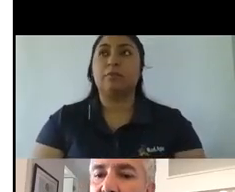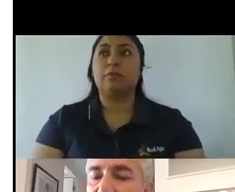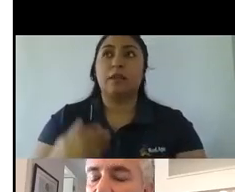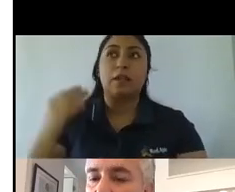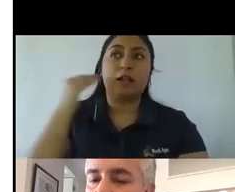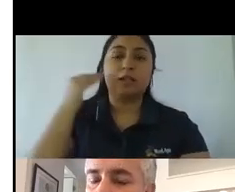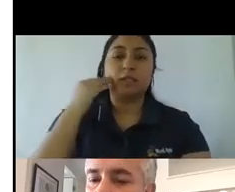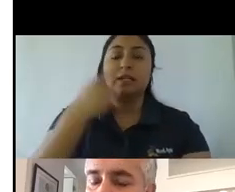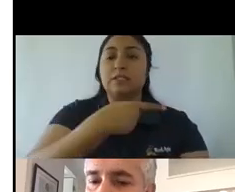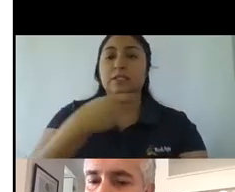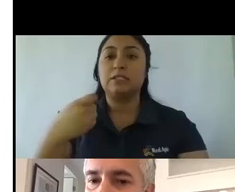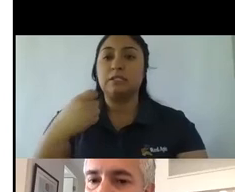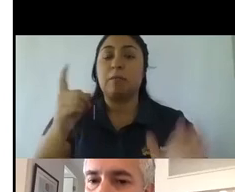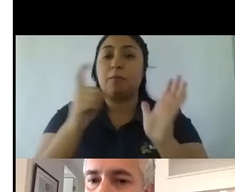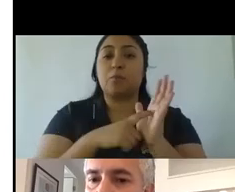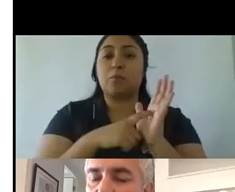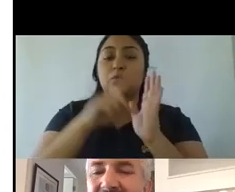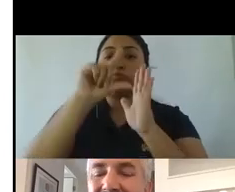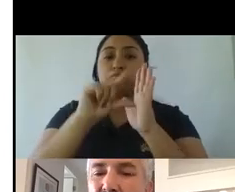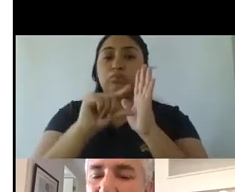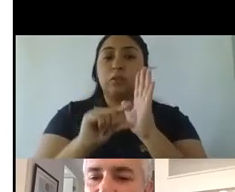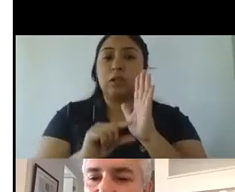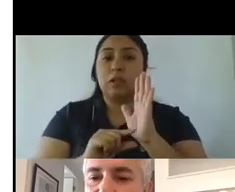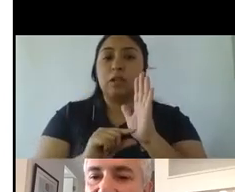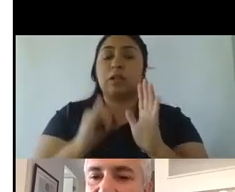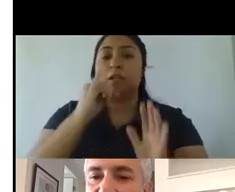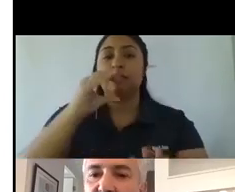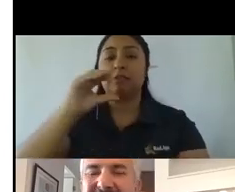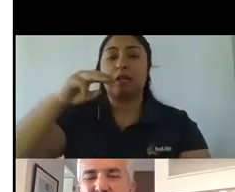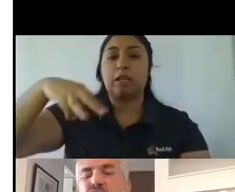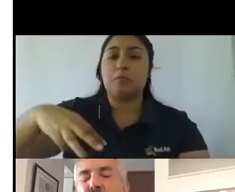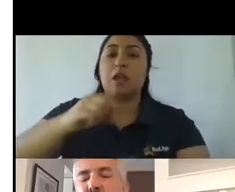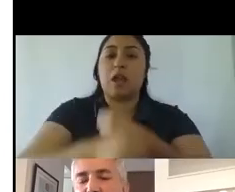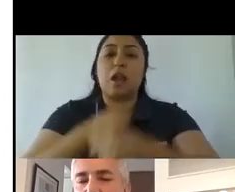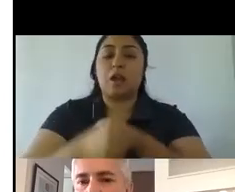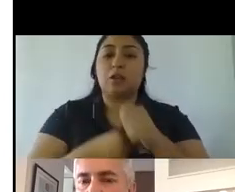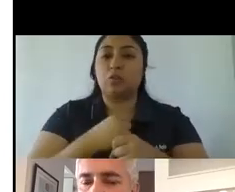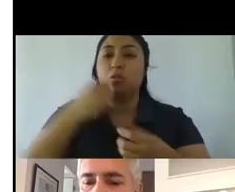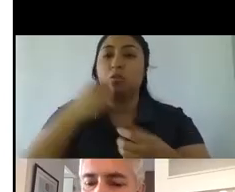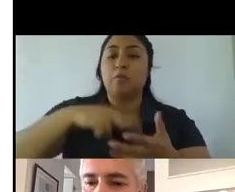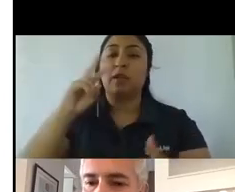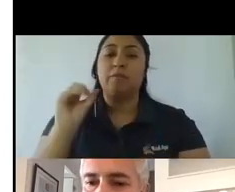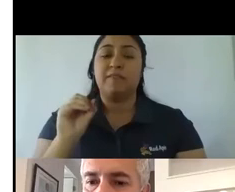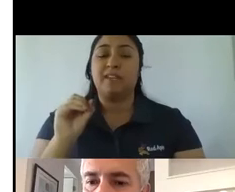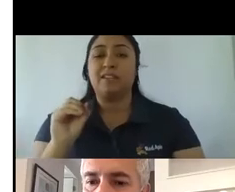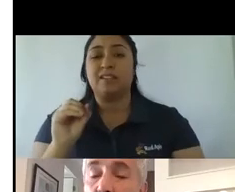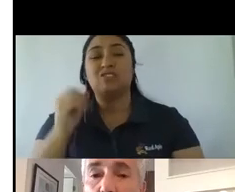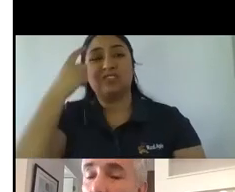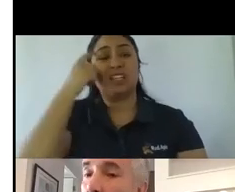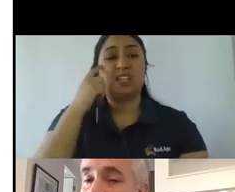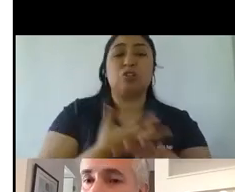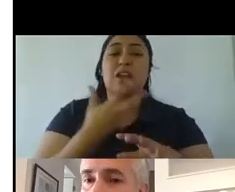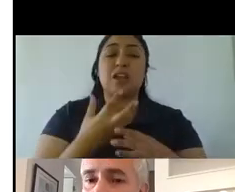el índice de capital marcario del año 2020 entonces hay algo que parece que no está bien hecho parece que a nosotros como que nos empezaron a cargar las marcas o